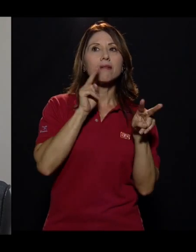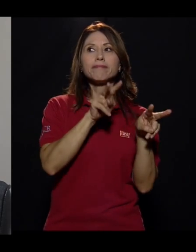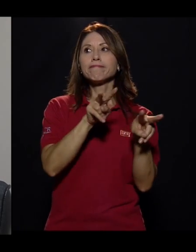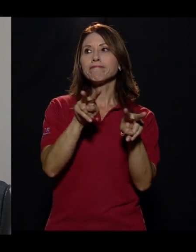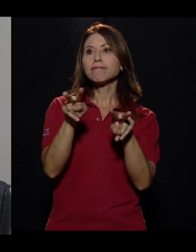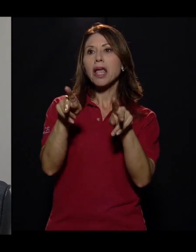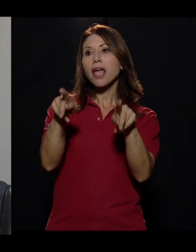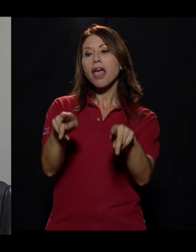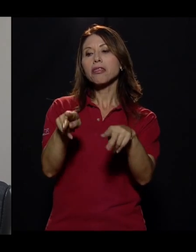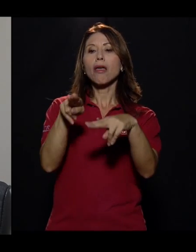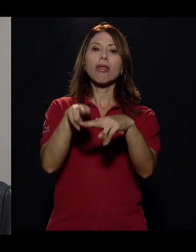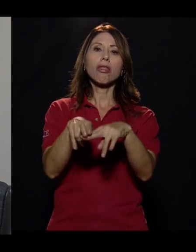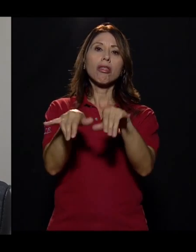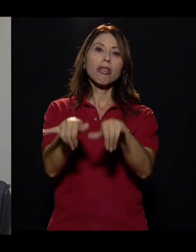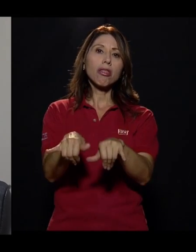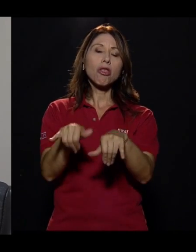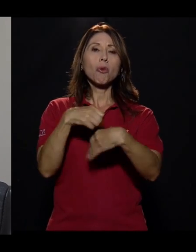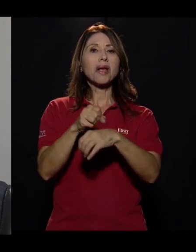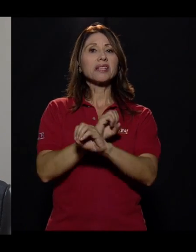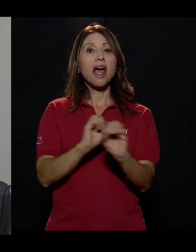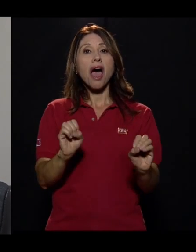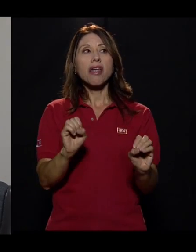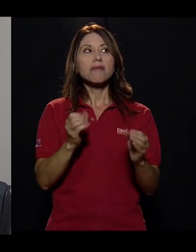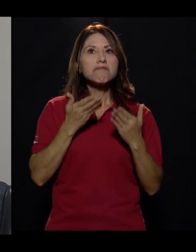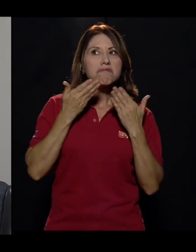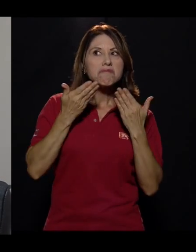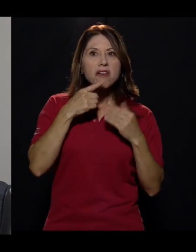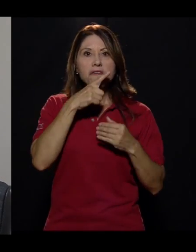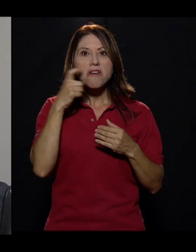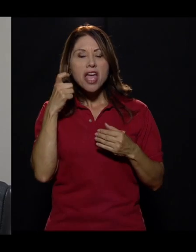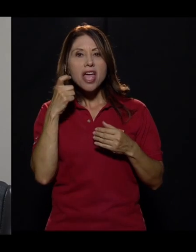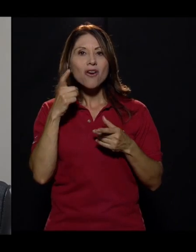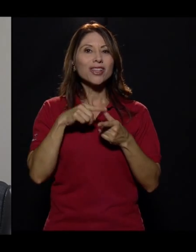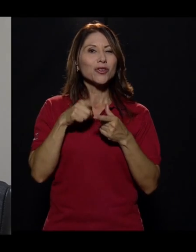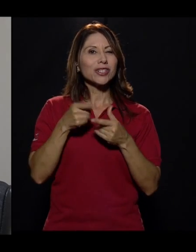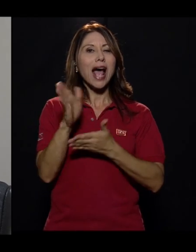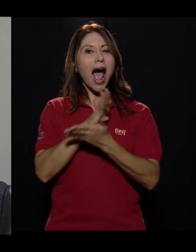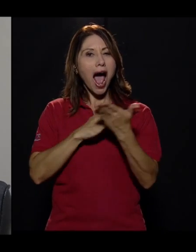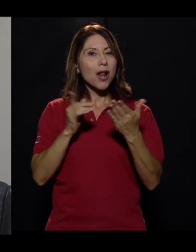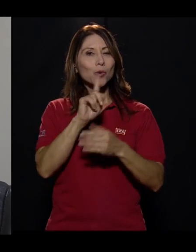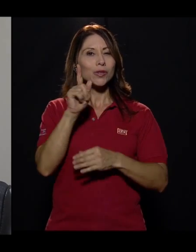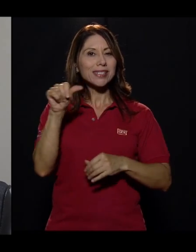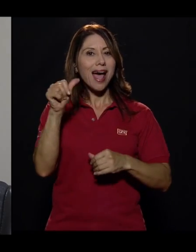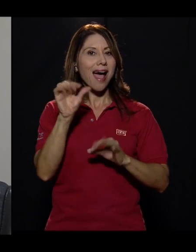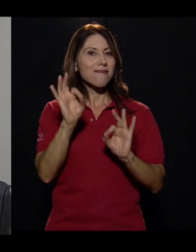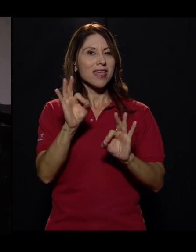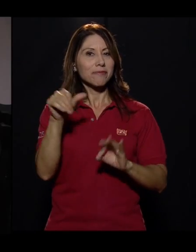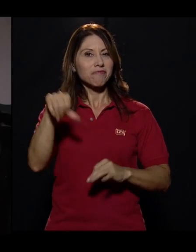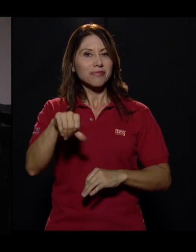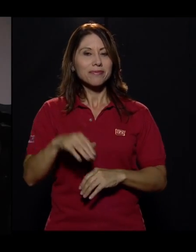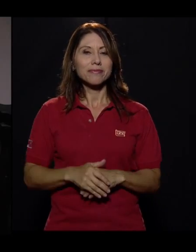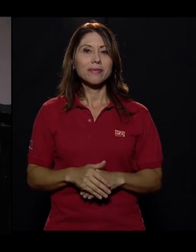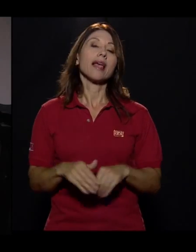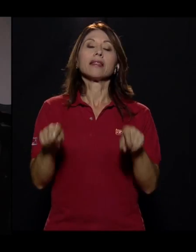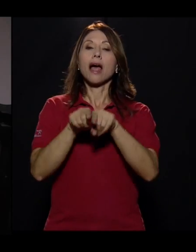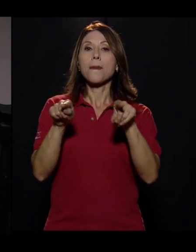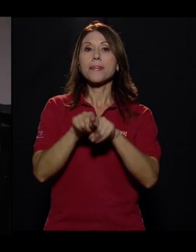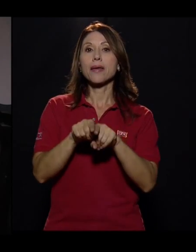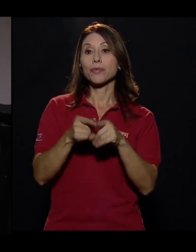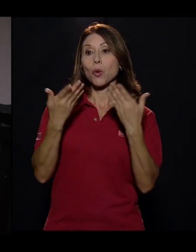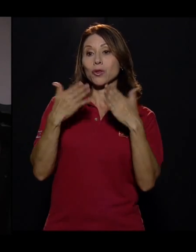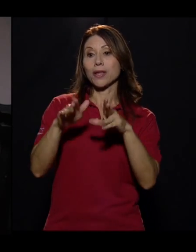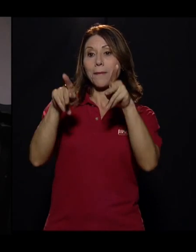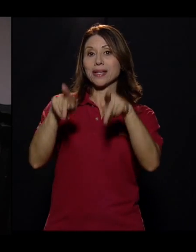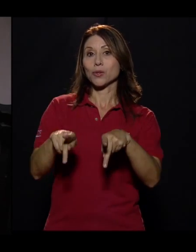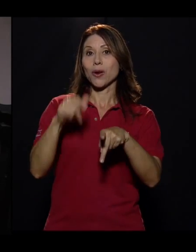si entre, ve a la gente ahí sentada, sin hacer nada, el lugar huele feo, son indicios de algo no está bien. Por otro lado,